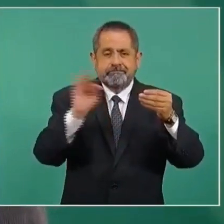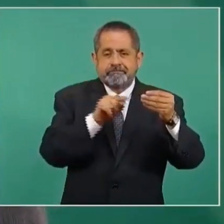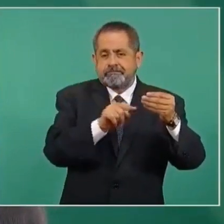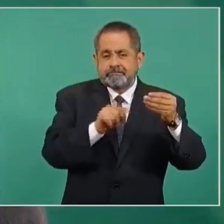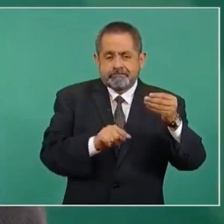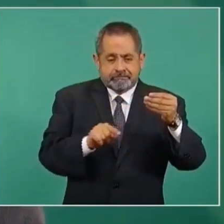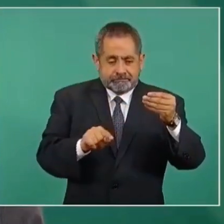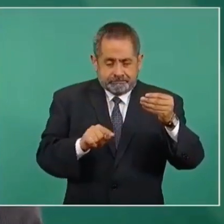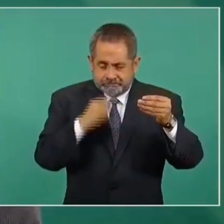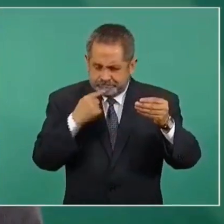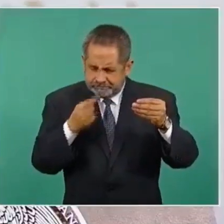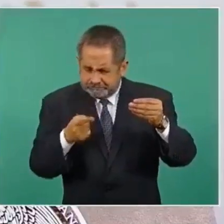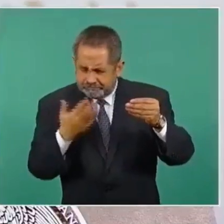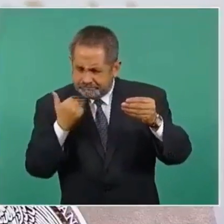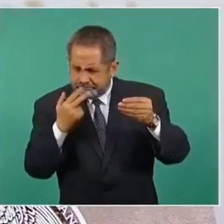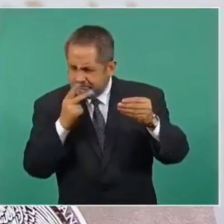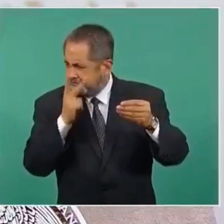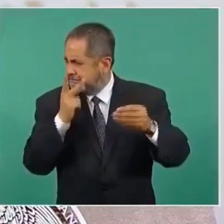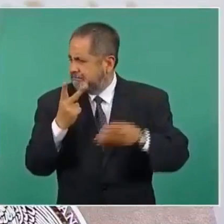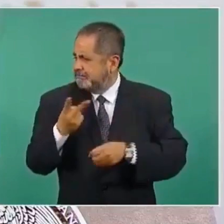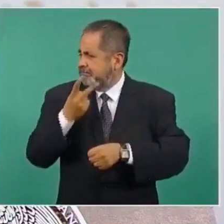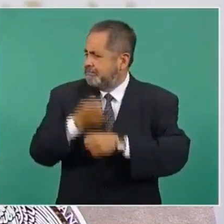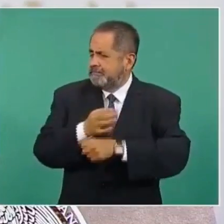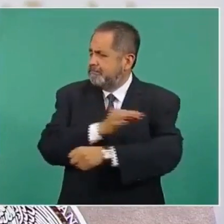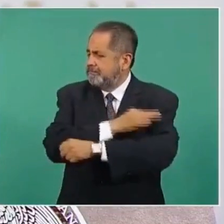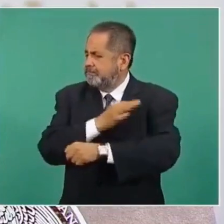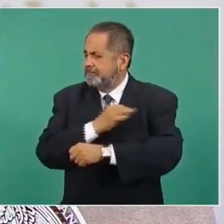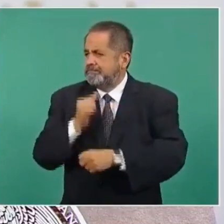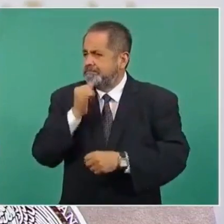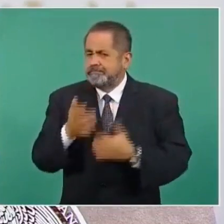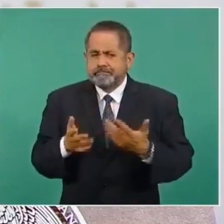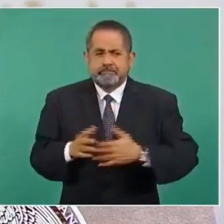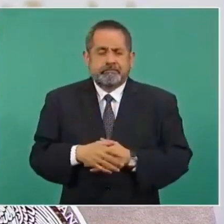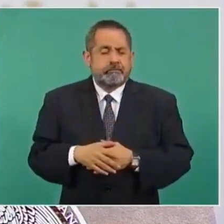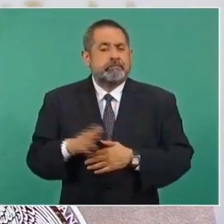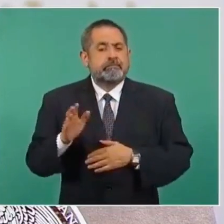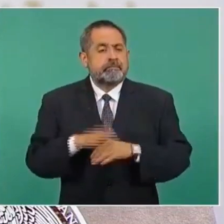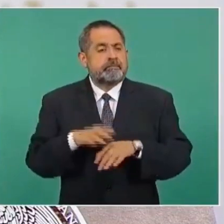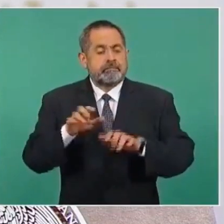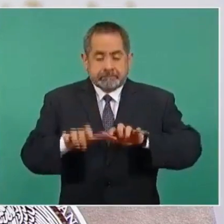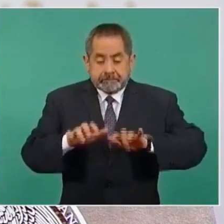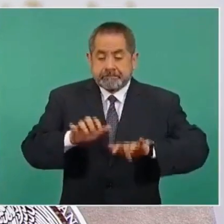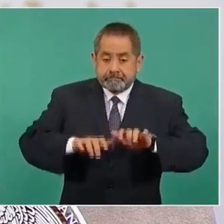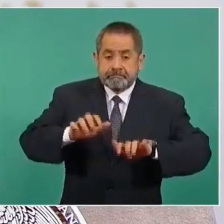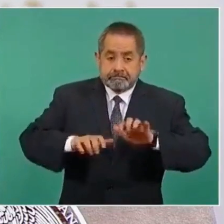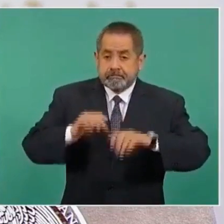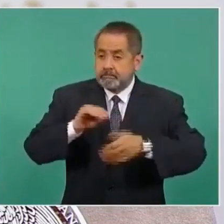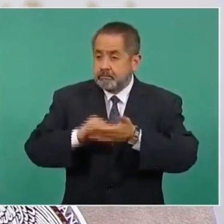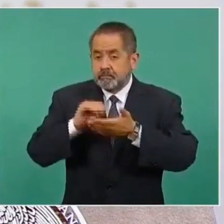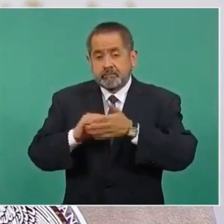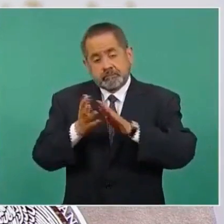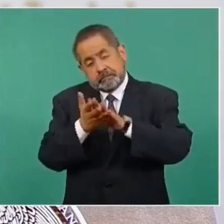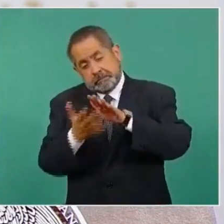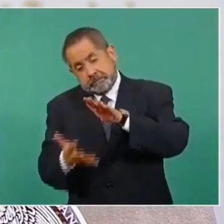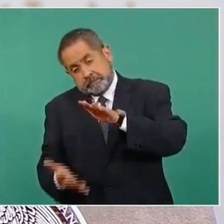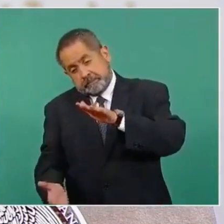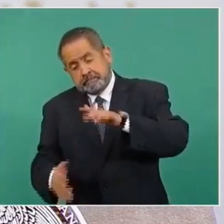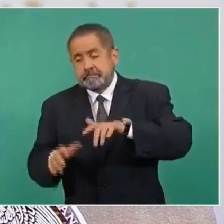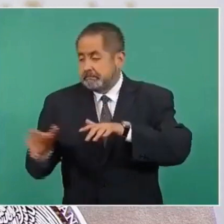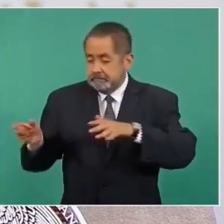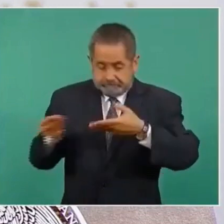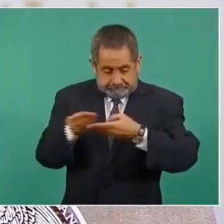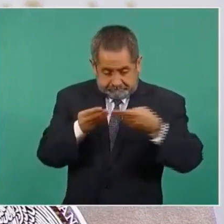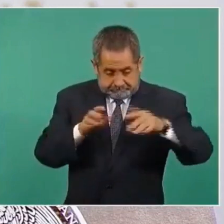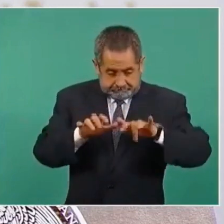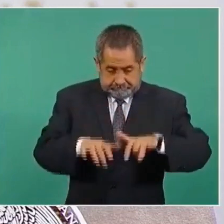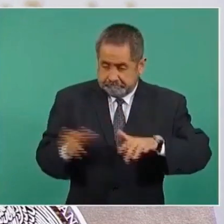segunda dosis principalmente. La razón es un rezago en la captura de los registros en la plataforma